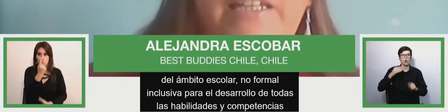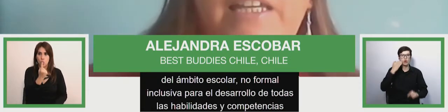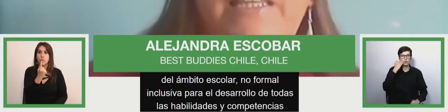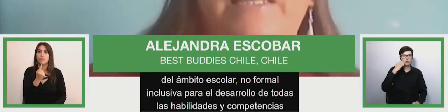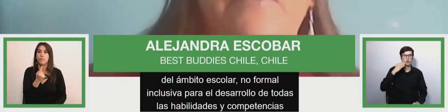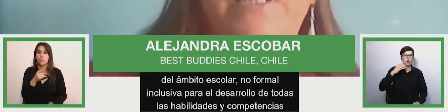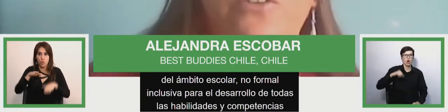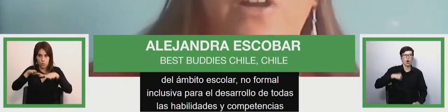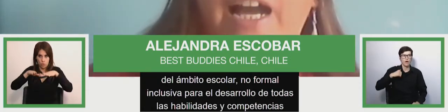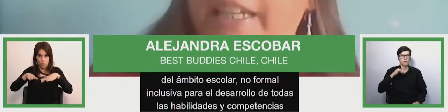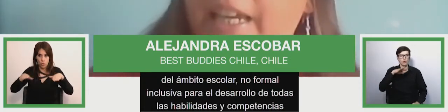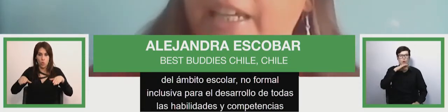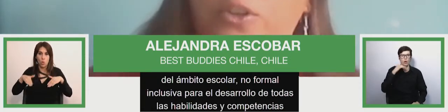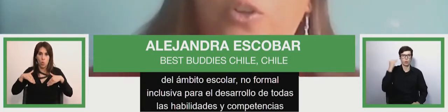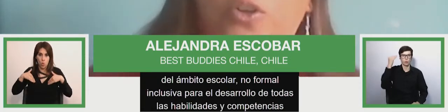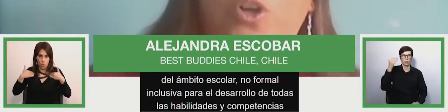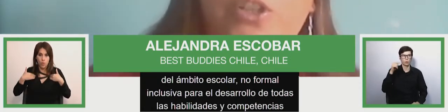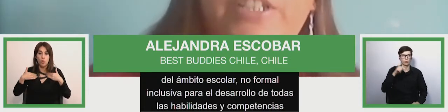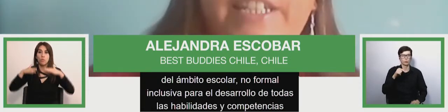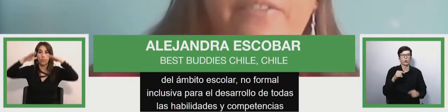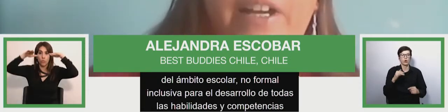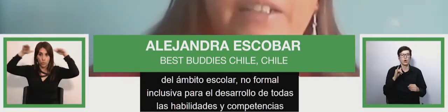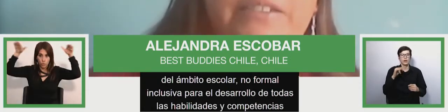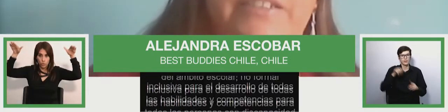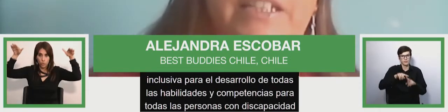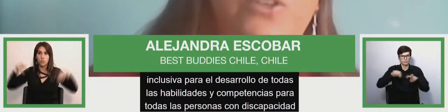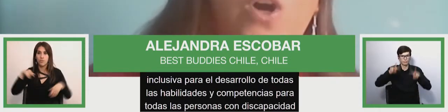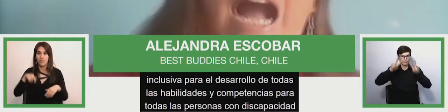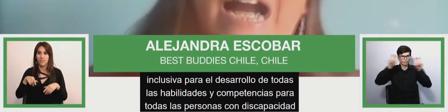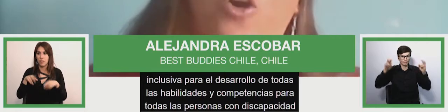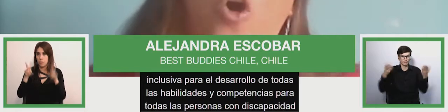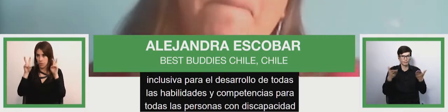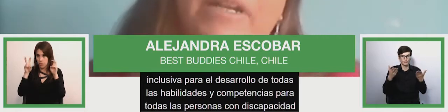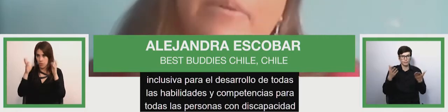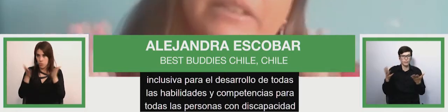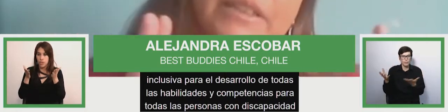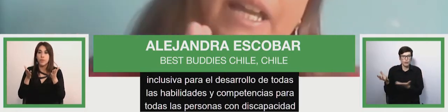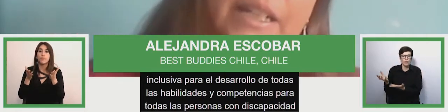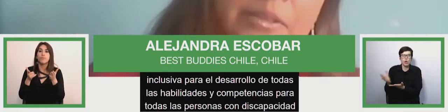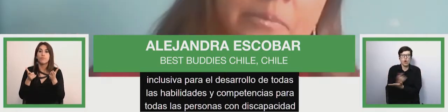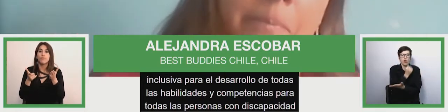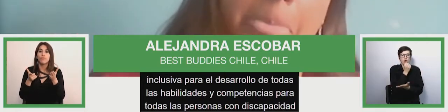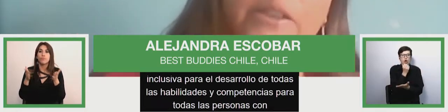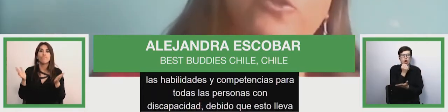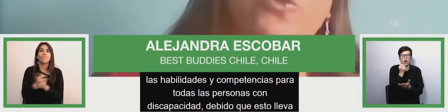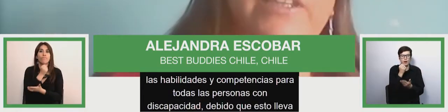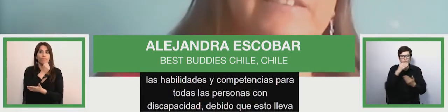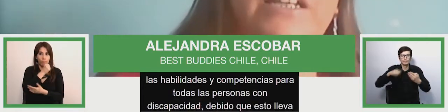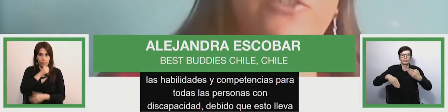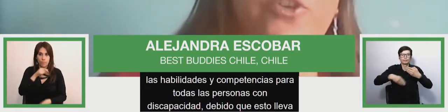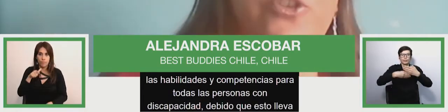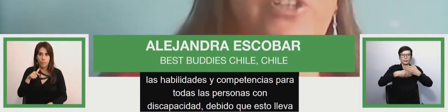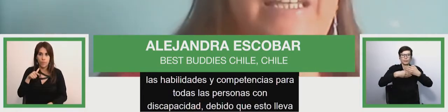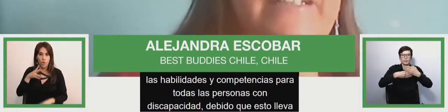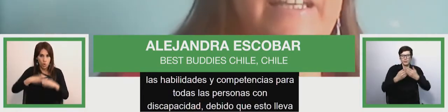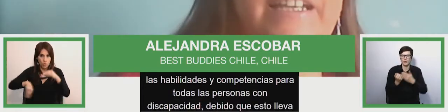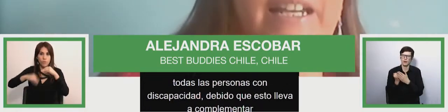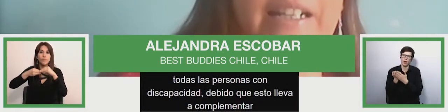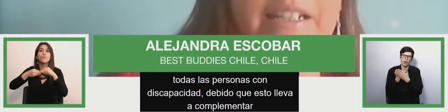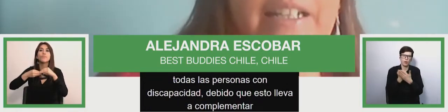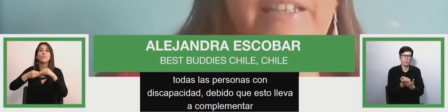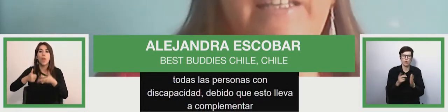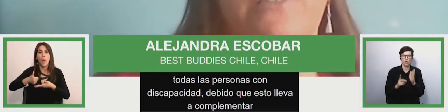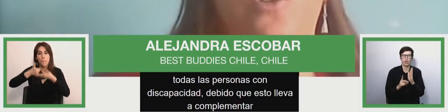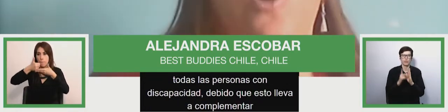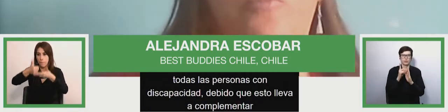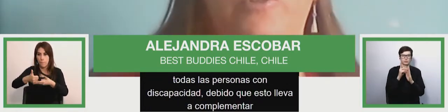debido a que esto lleva a complementar su desarrollo integral